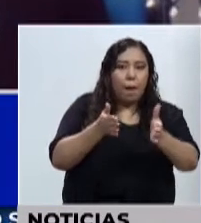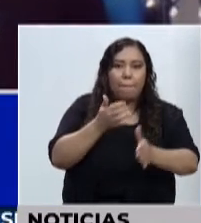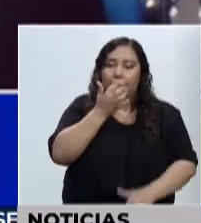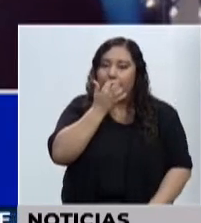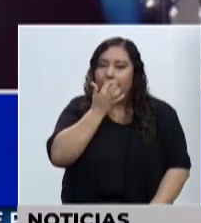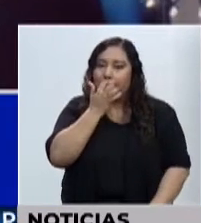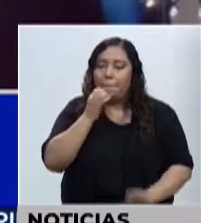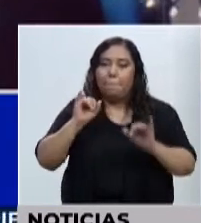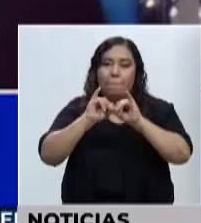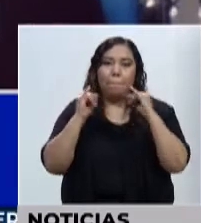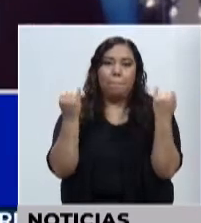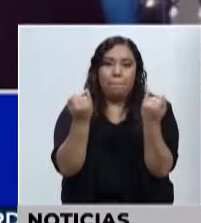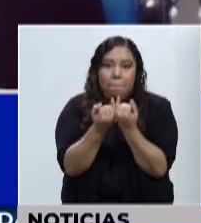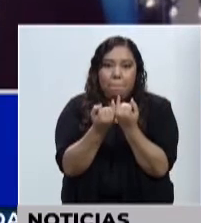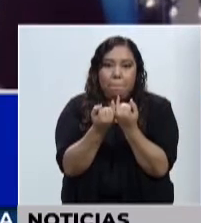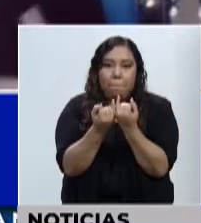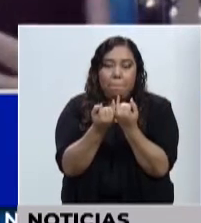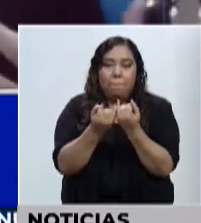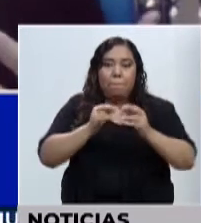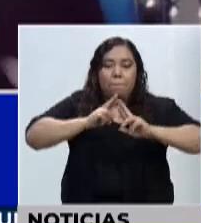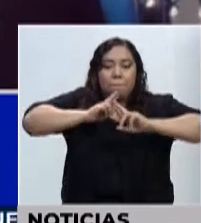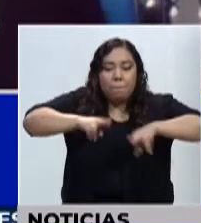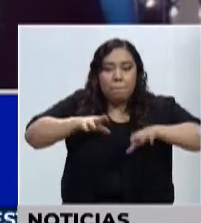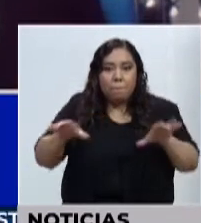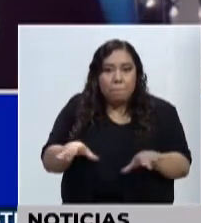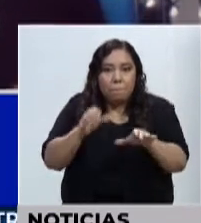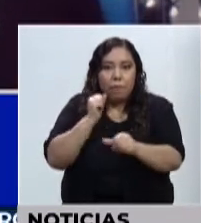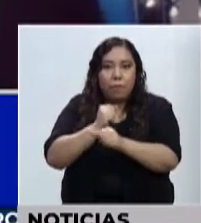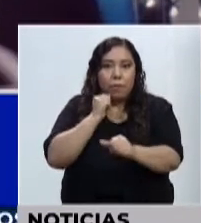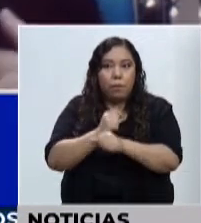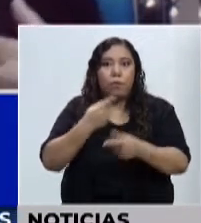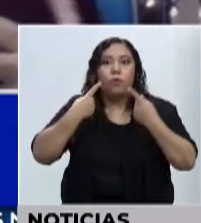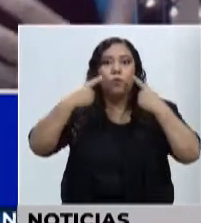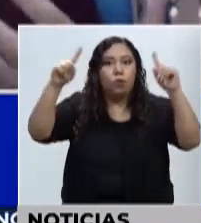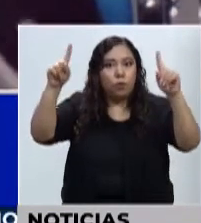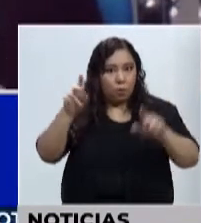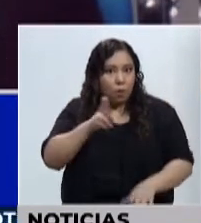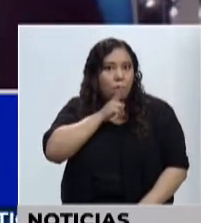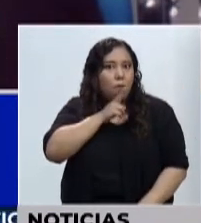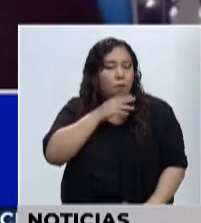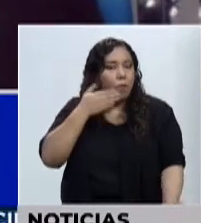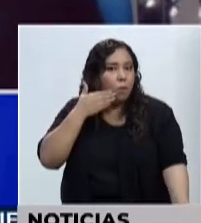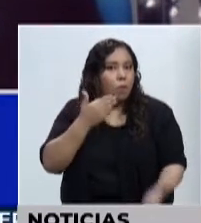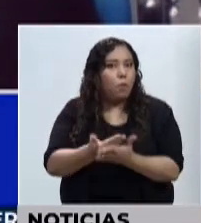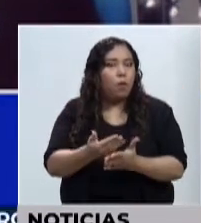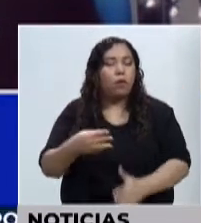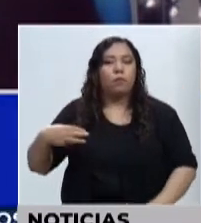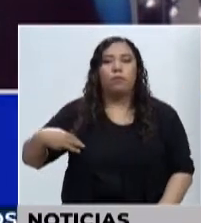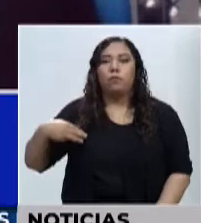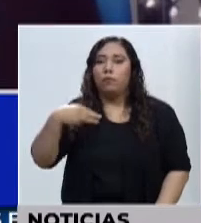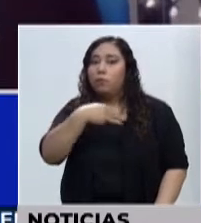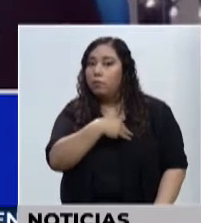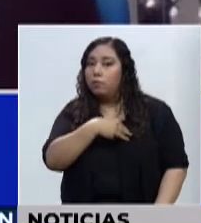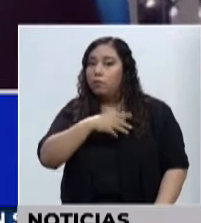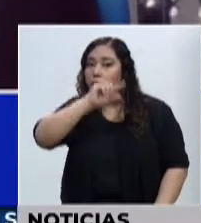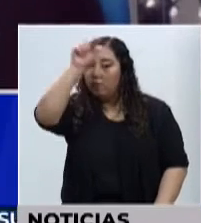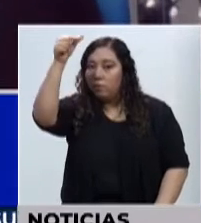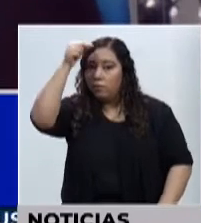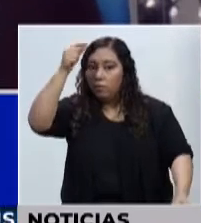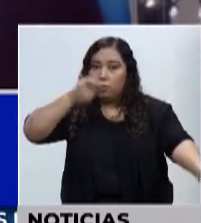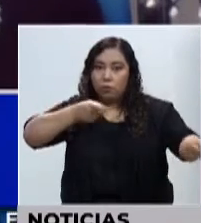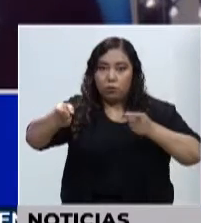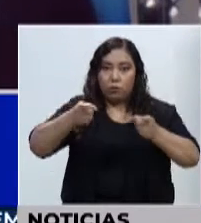institucional con el coque de resultados. Ese es un gran logro para el país, es un gran logro para la Secretaría de Comunicación General de Gobierno.